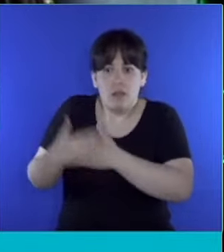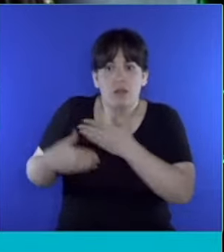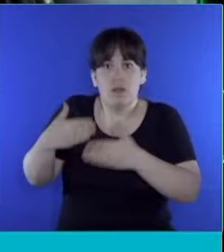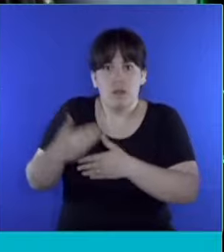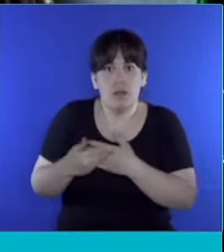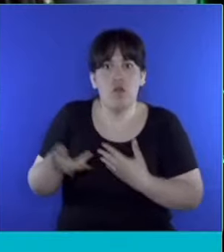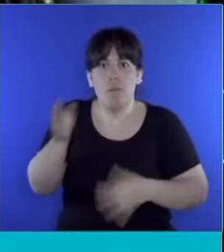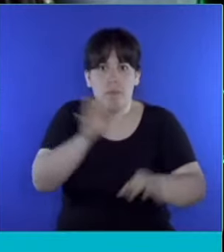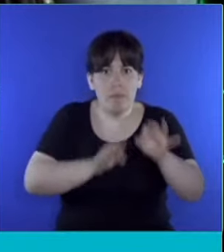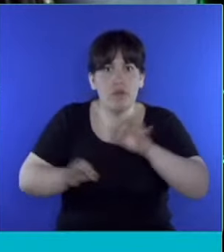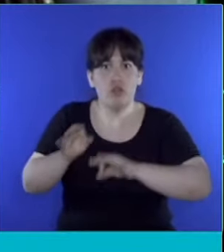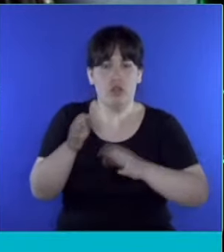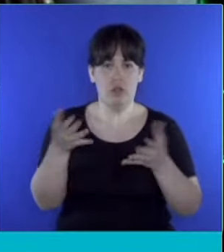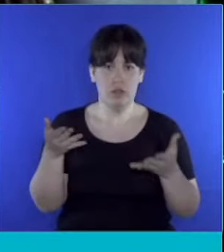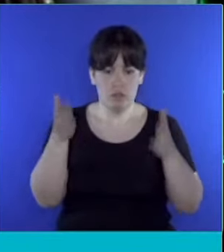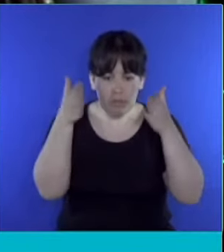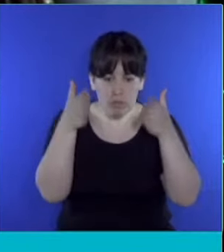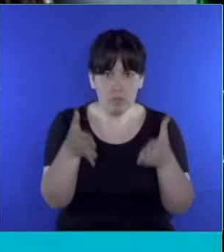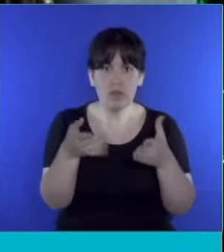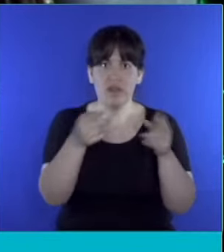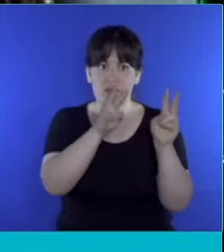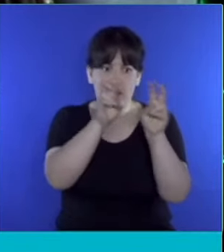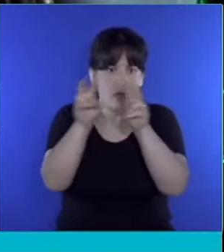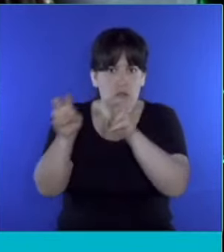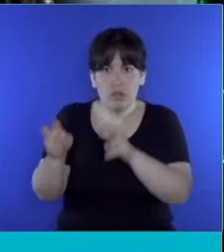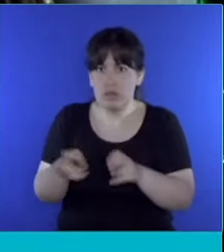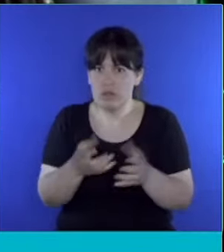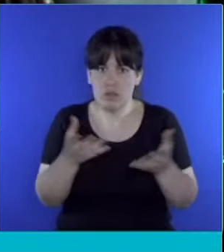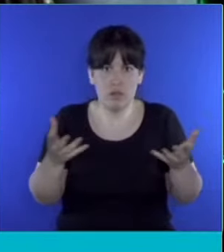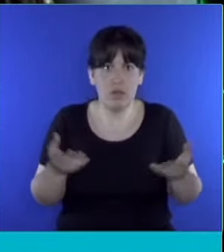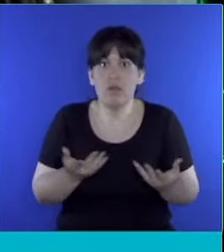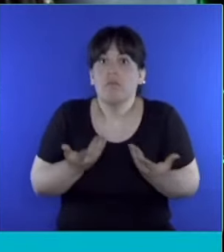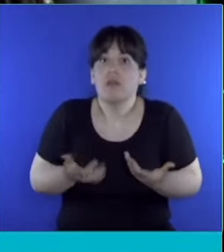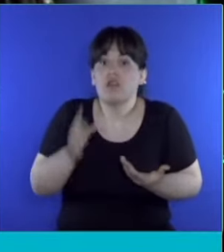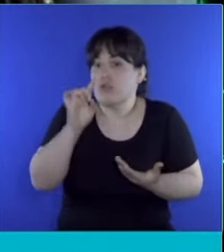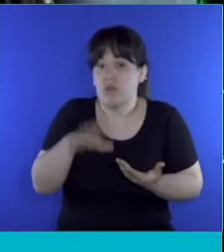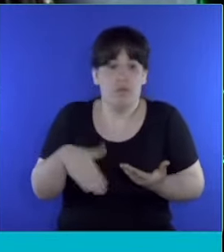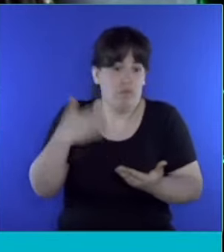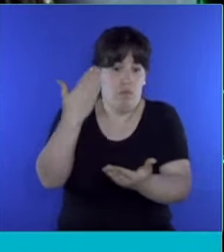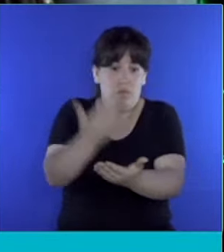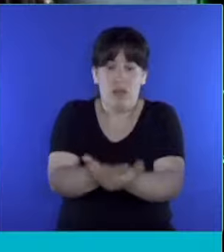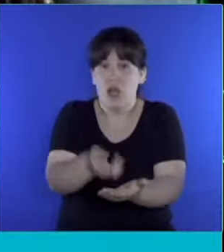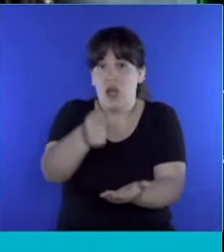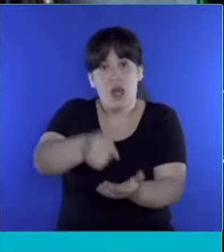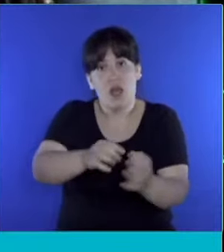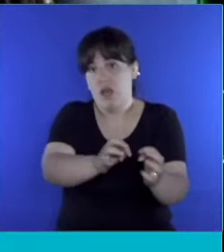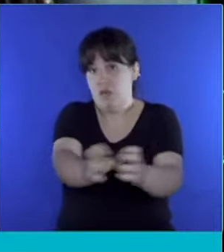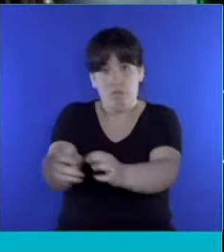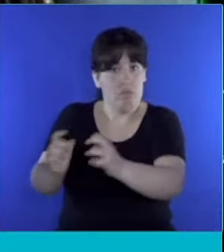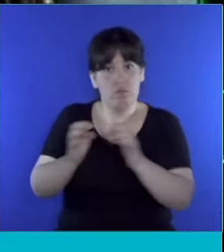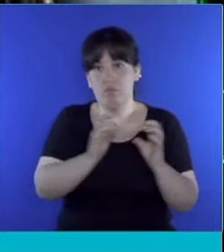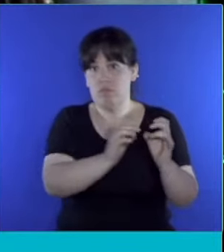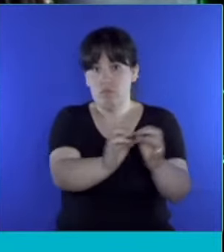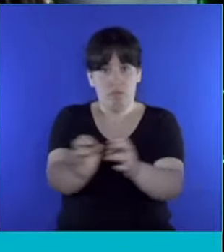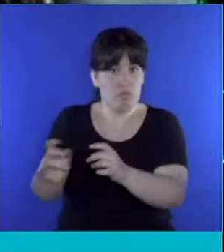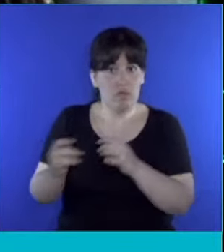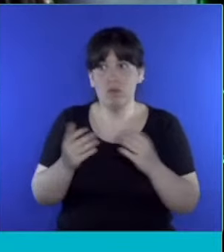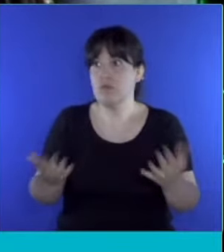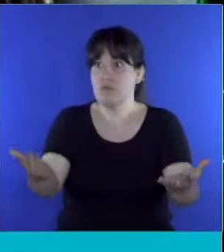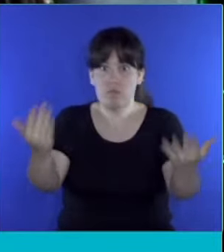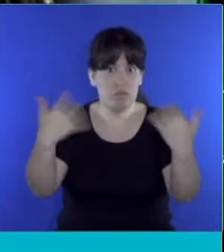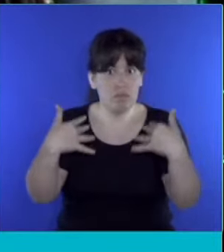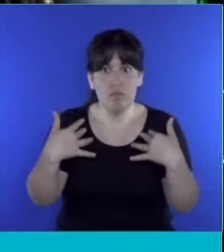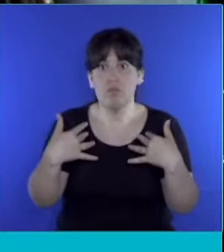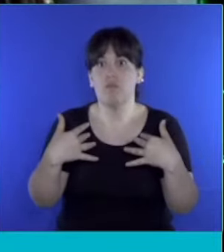proyecto en este sentido, tocando todas estas temáticas, solamente para ponerlo en la mesa de discusión, en el debate y convocar a todos los